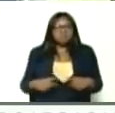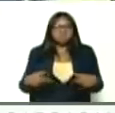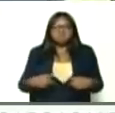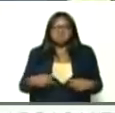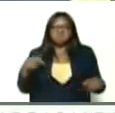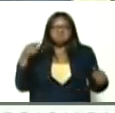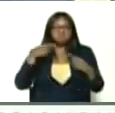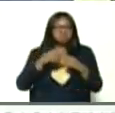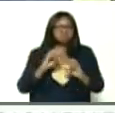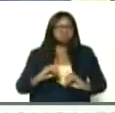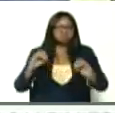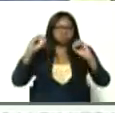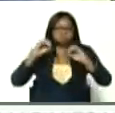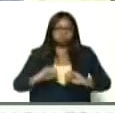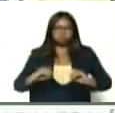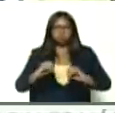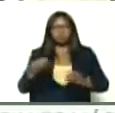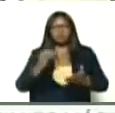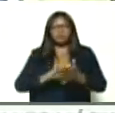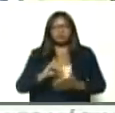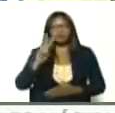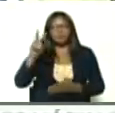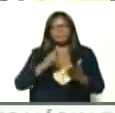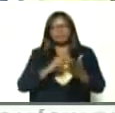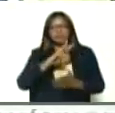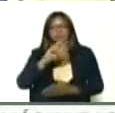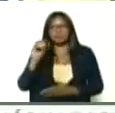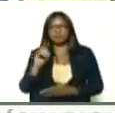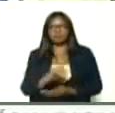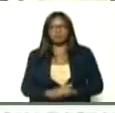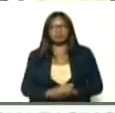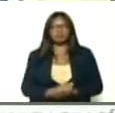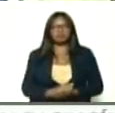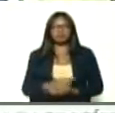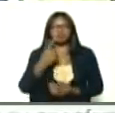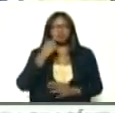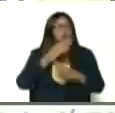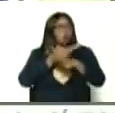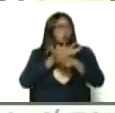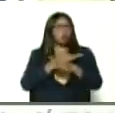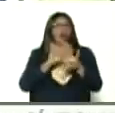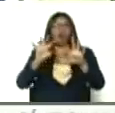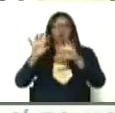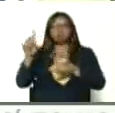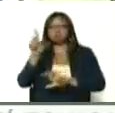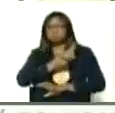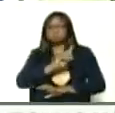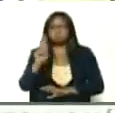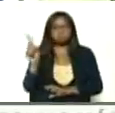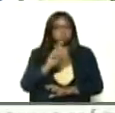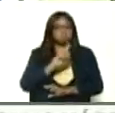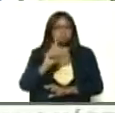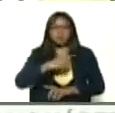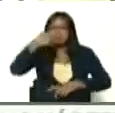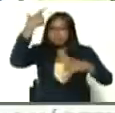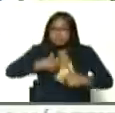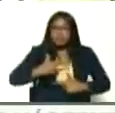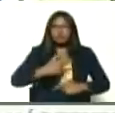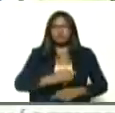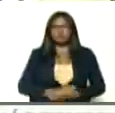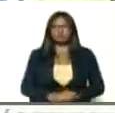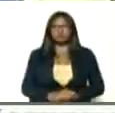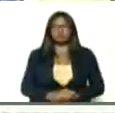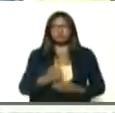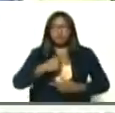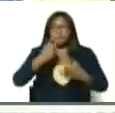punto cero, 2020, no es juego, no es mamadera, de gallo, estamos hablando,